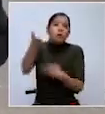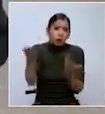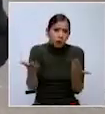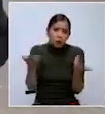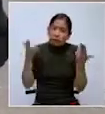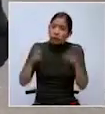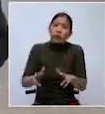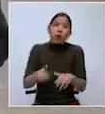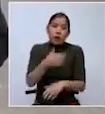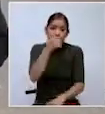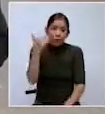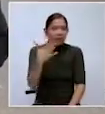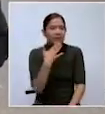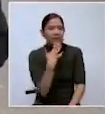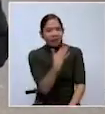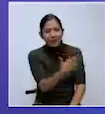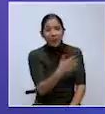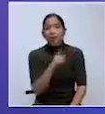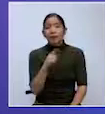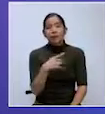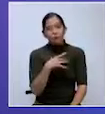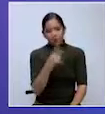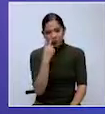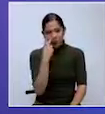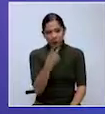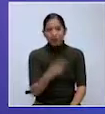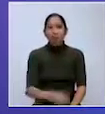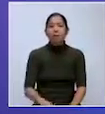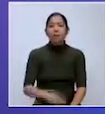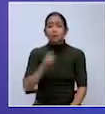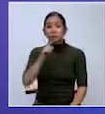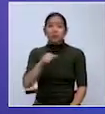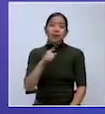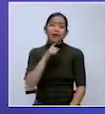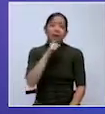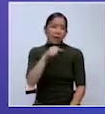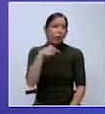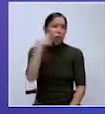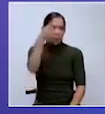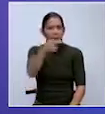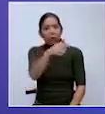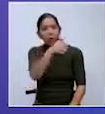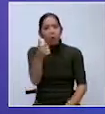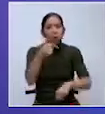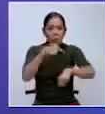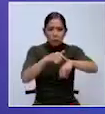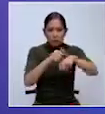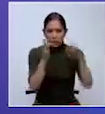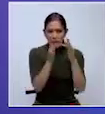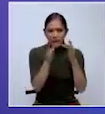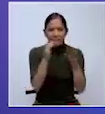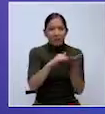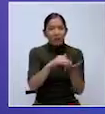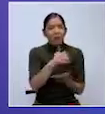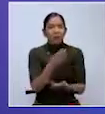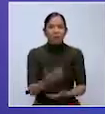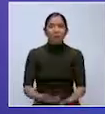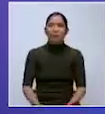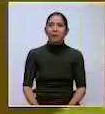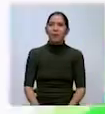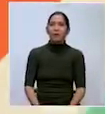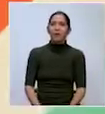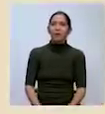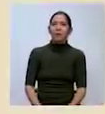algún hecho de tránsito. Gracias, Miguel. Ha sido un gusto que nos esté acompañando y sin duda lo vamos a guardar en una próxima ocasión desde otro punto.